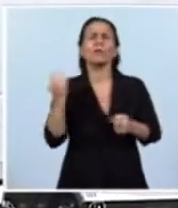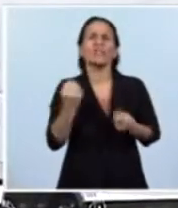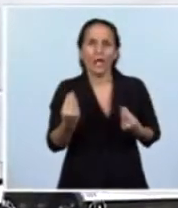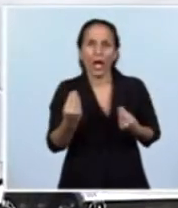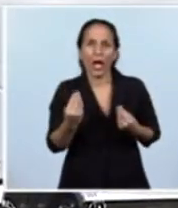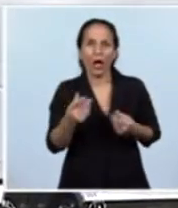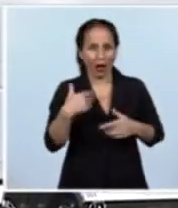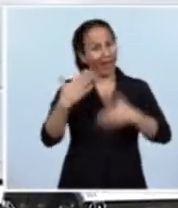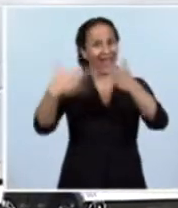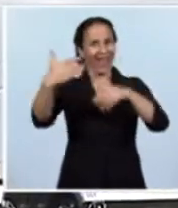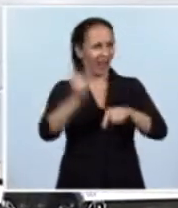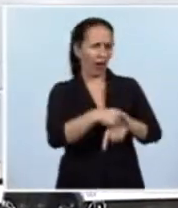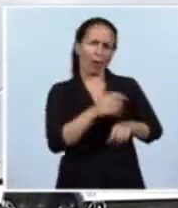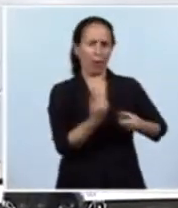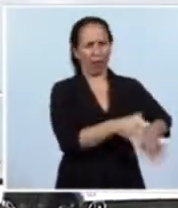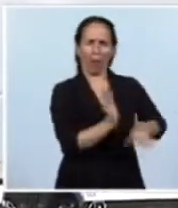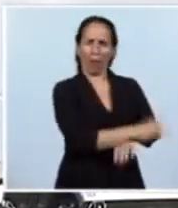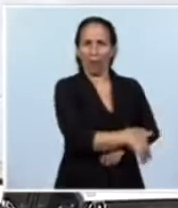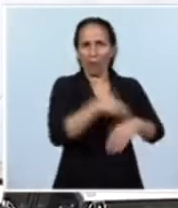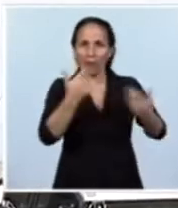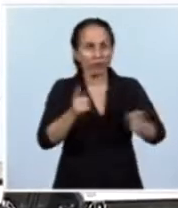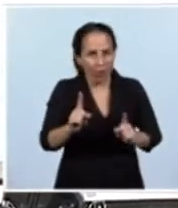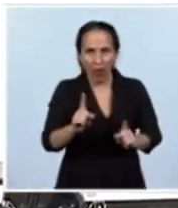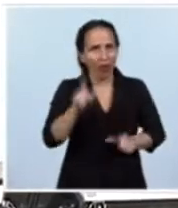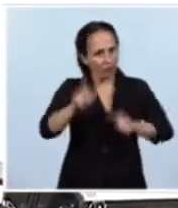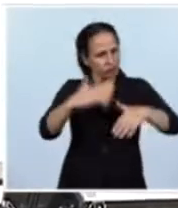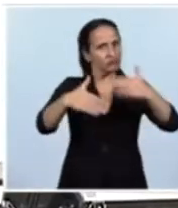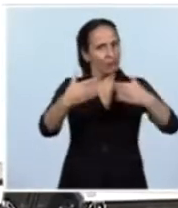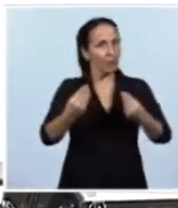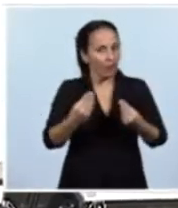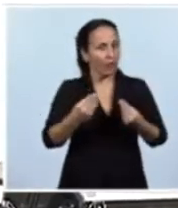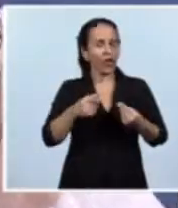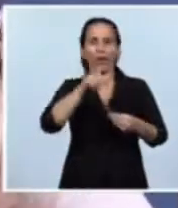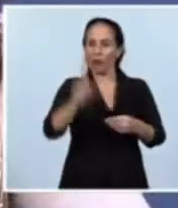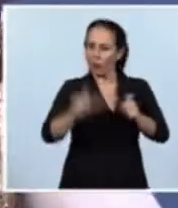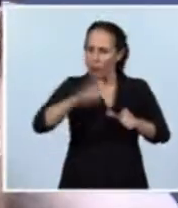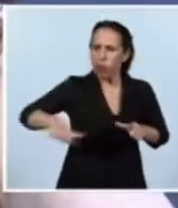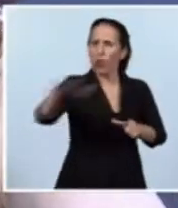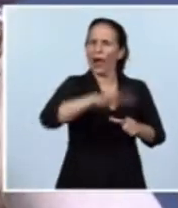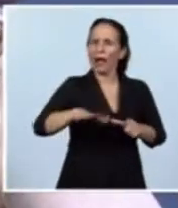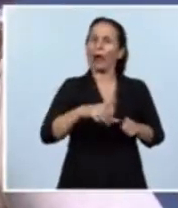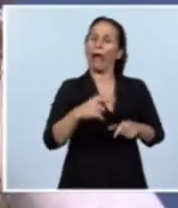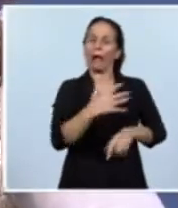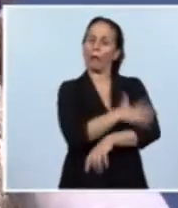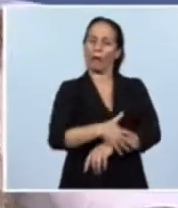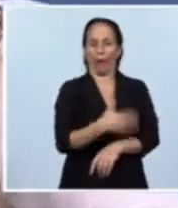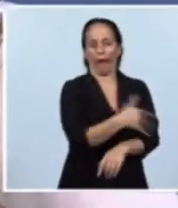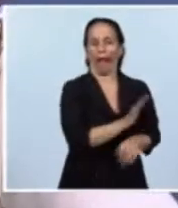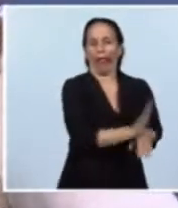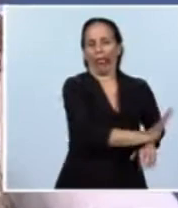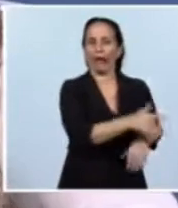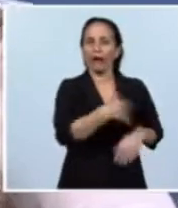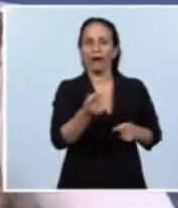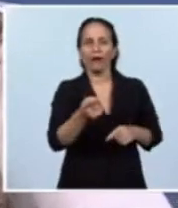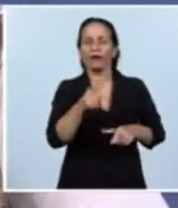camino, porque cuando en esa marcha el pueblo argentino comienza a desprenderse de los más pobres, de los más